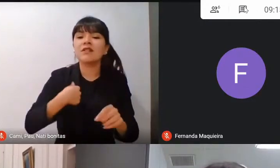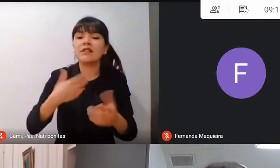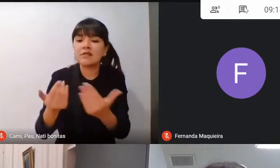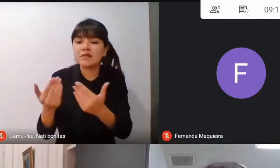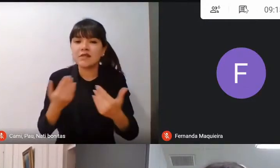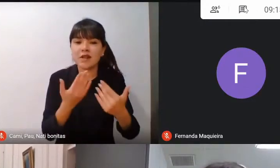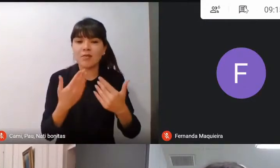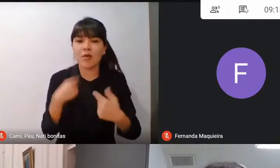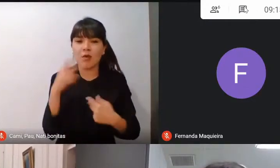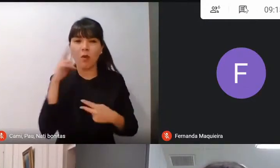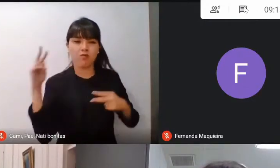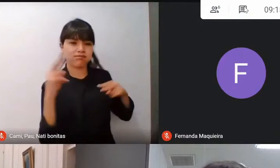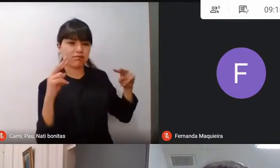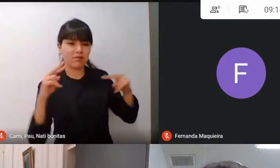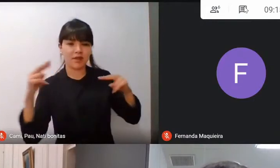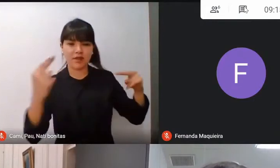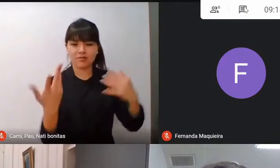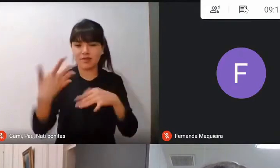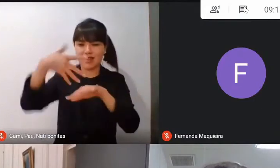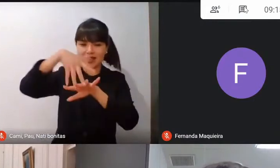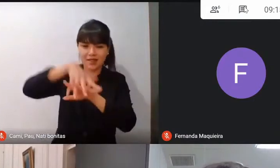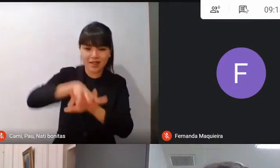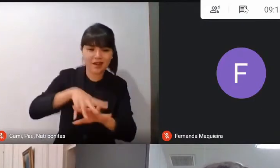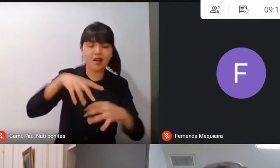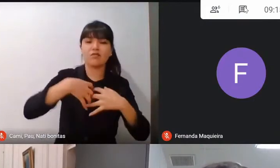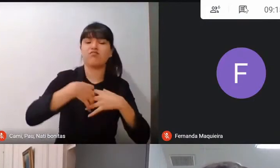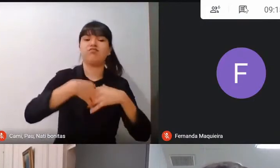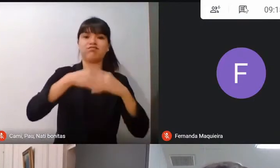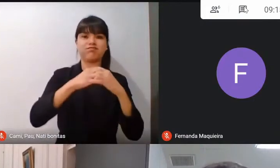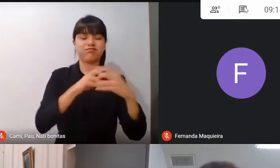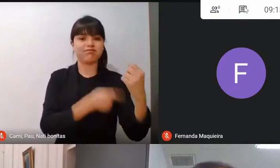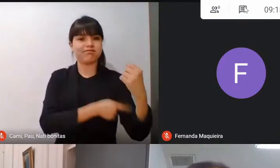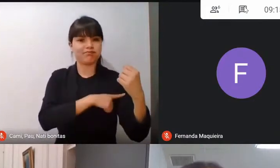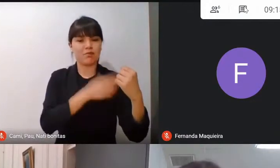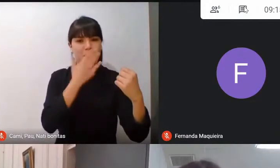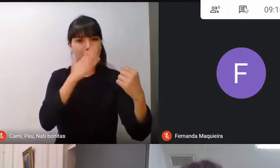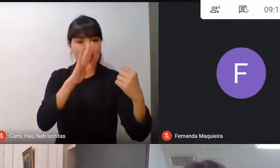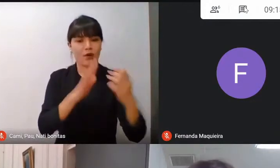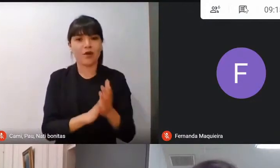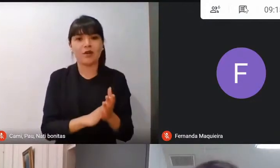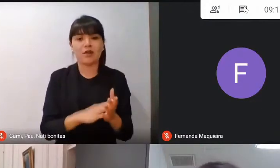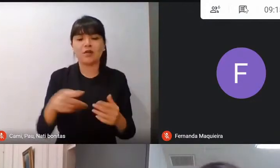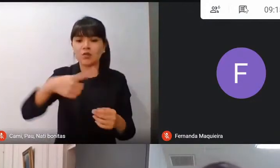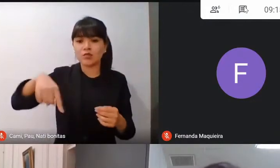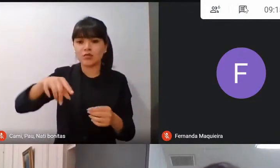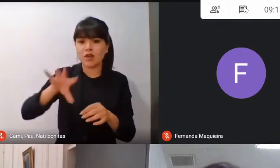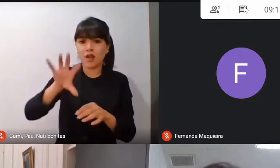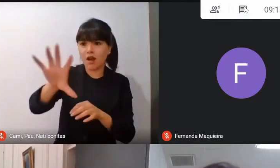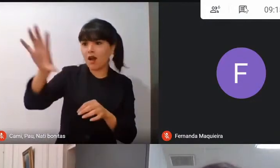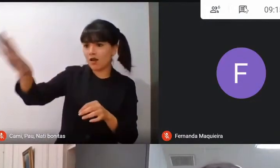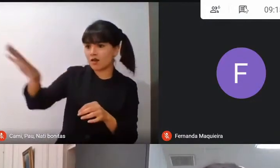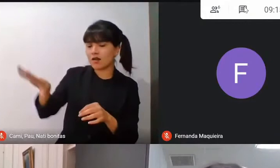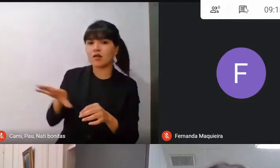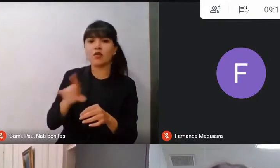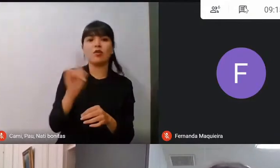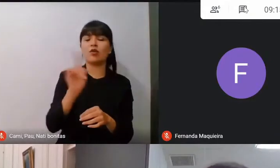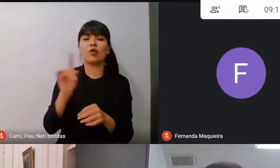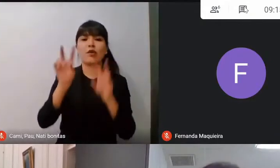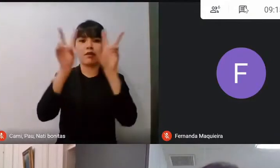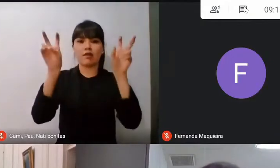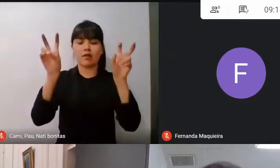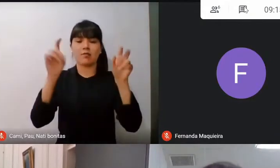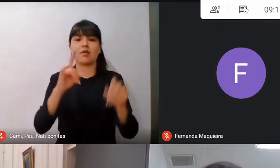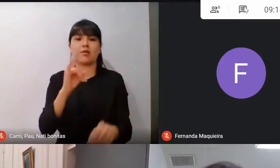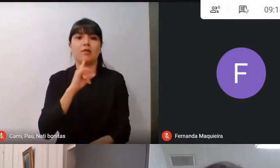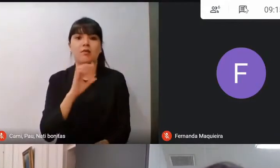y sistémica y es por eso que hoy día vemos que todas nuestras áreas, no solo las técnicas pedagógicas